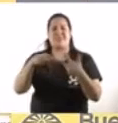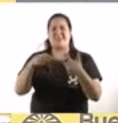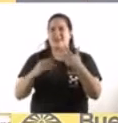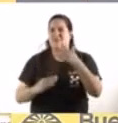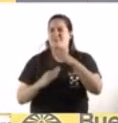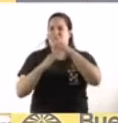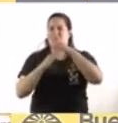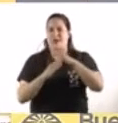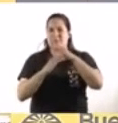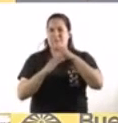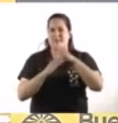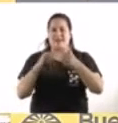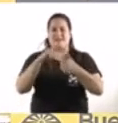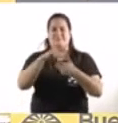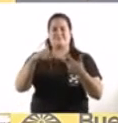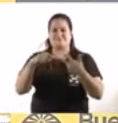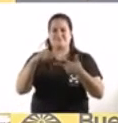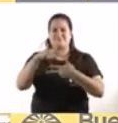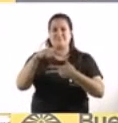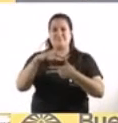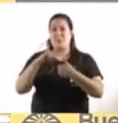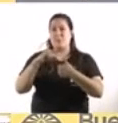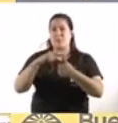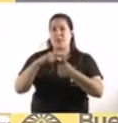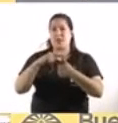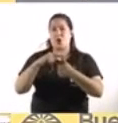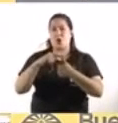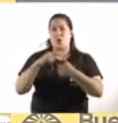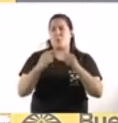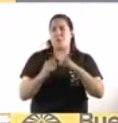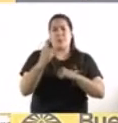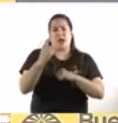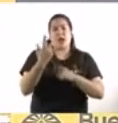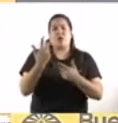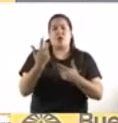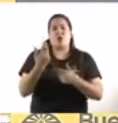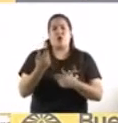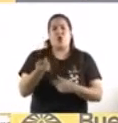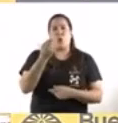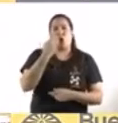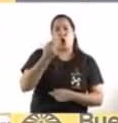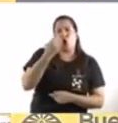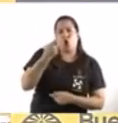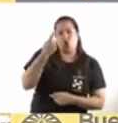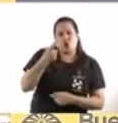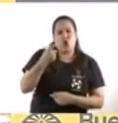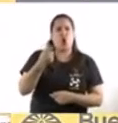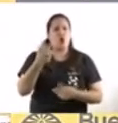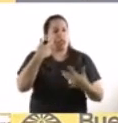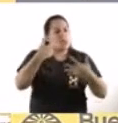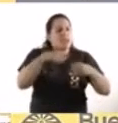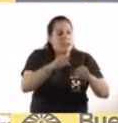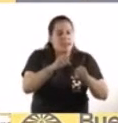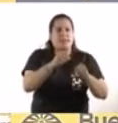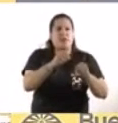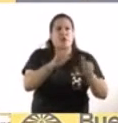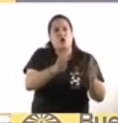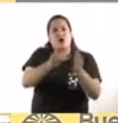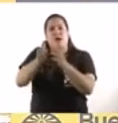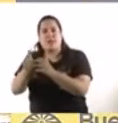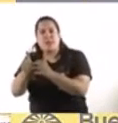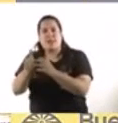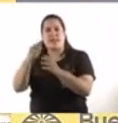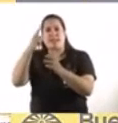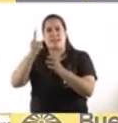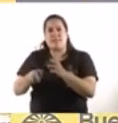Primero, vamos a seguir adelante, a fondo, con nuestro plan de rastreo, testeo, aislamiento, y seguimiento de los contactos